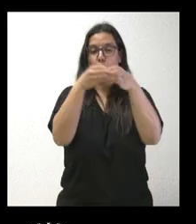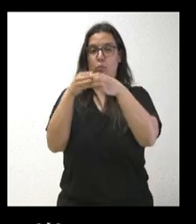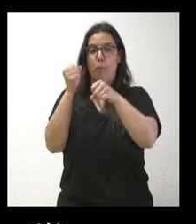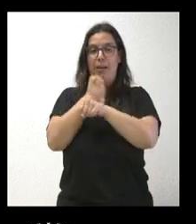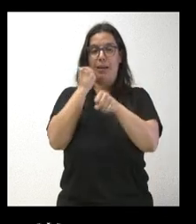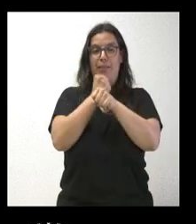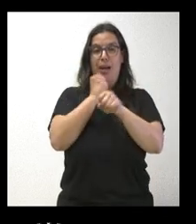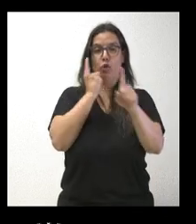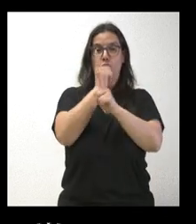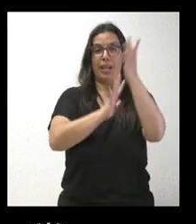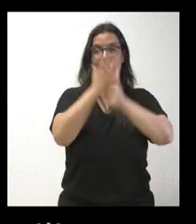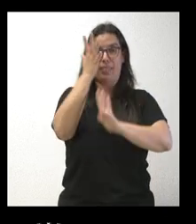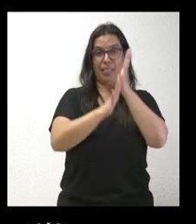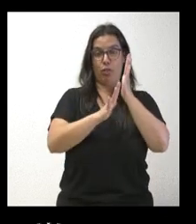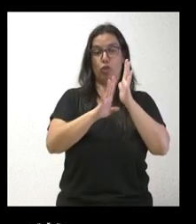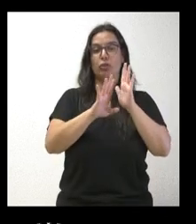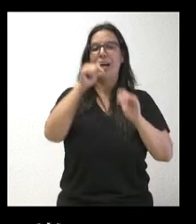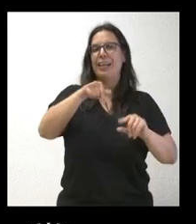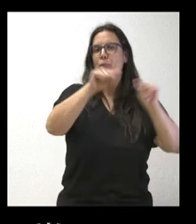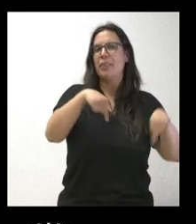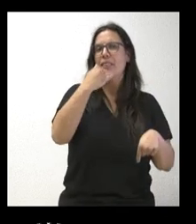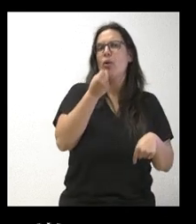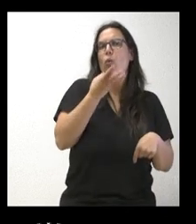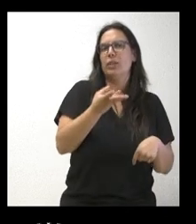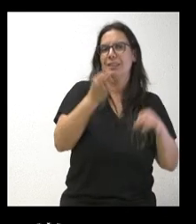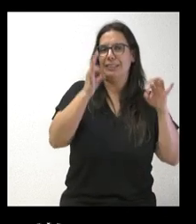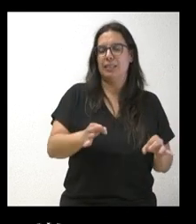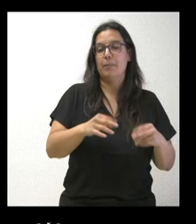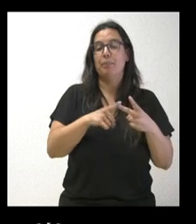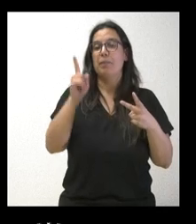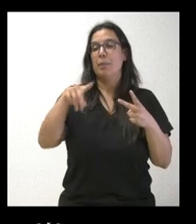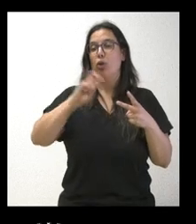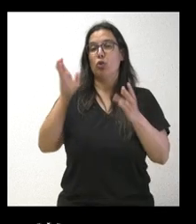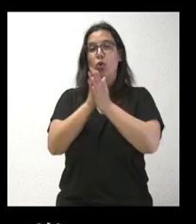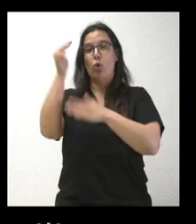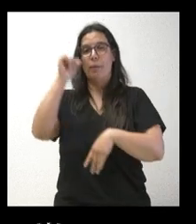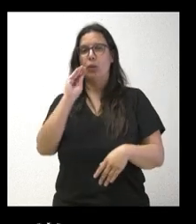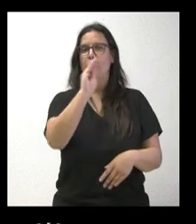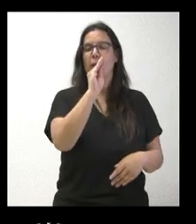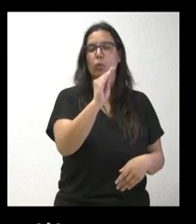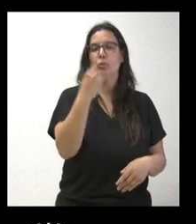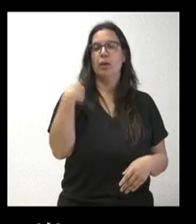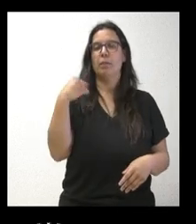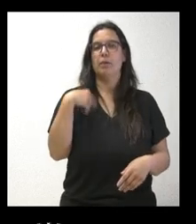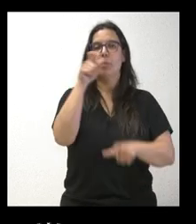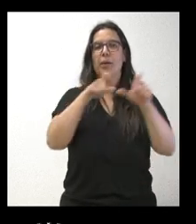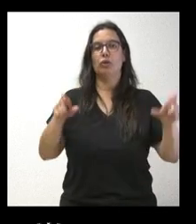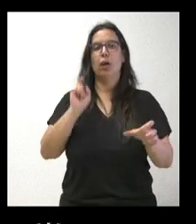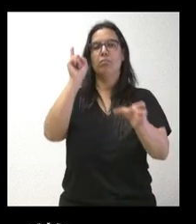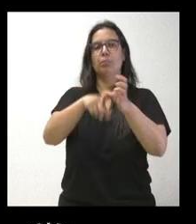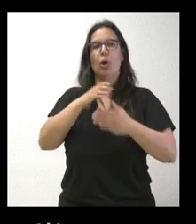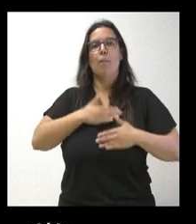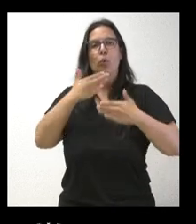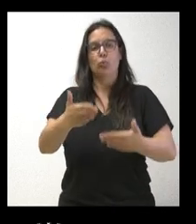Zamora, lo que le preguntó un compañero de la gente que se apunta al trabajo voluntario de tardes